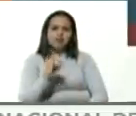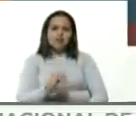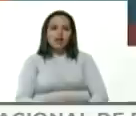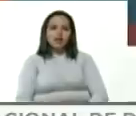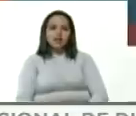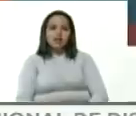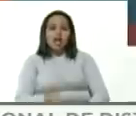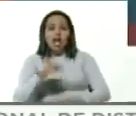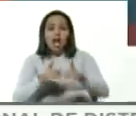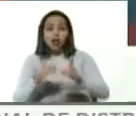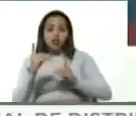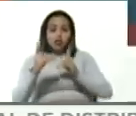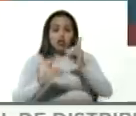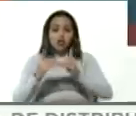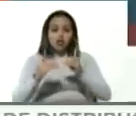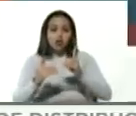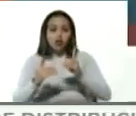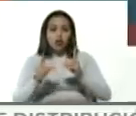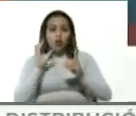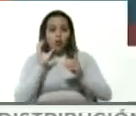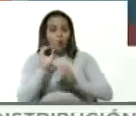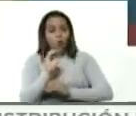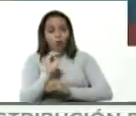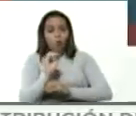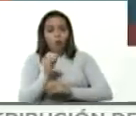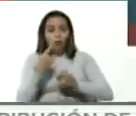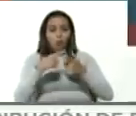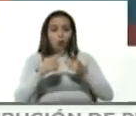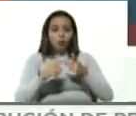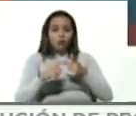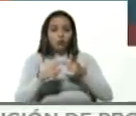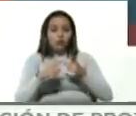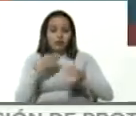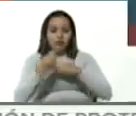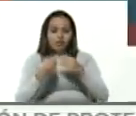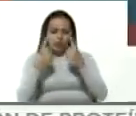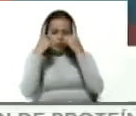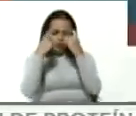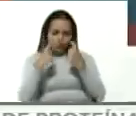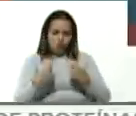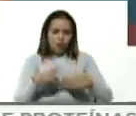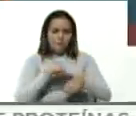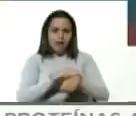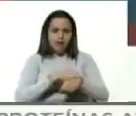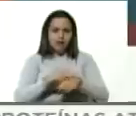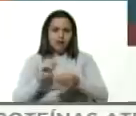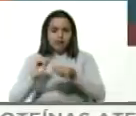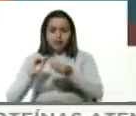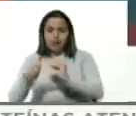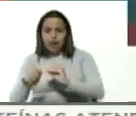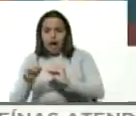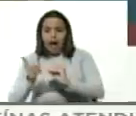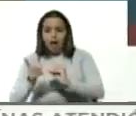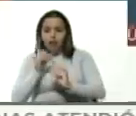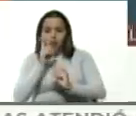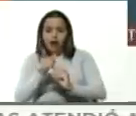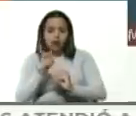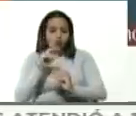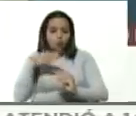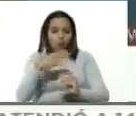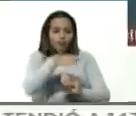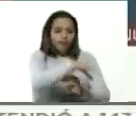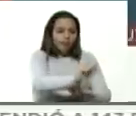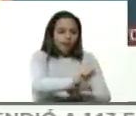diagnóstico, un resonador o un tomógrafo que se le daña una pieza y no la podemos reparar porque no podemos